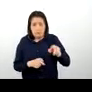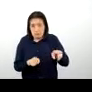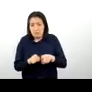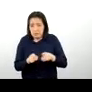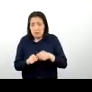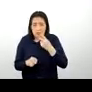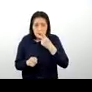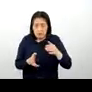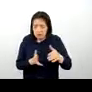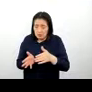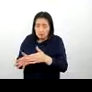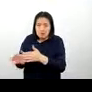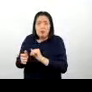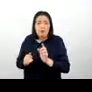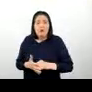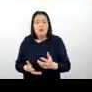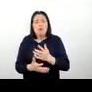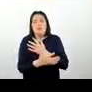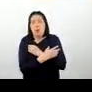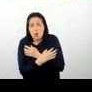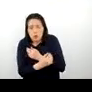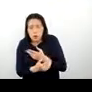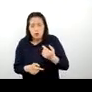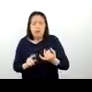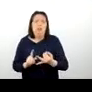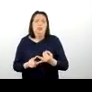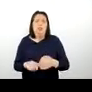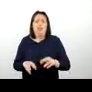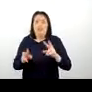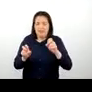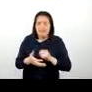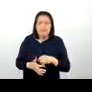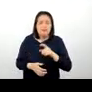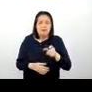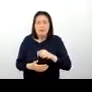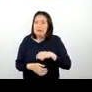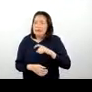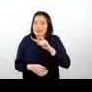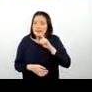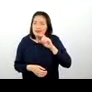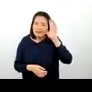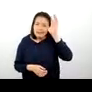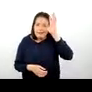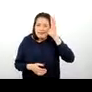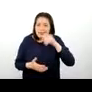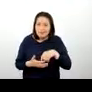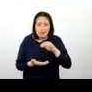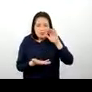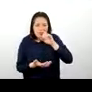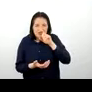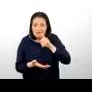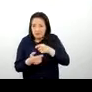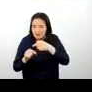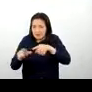familia de lo que vienen a ser monos, ¿no? El tema del gallito de las rocas que muy poco se ve, pero en esta zona por tener